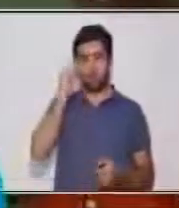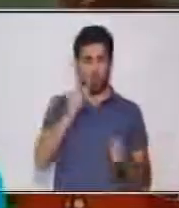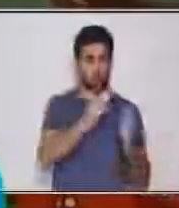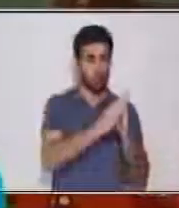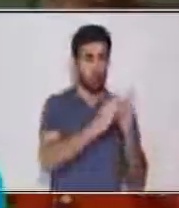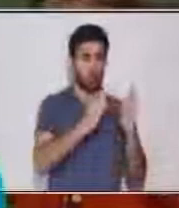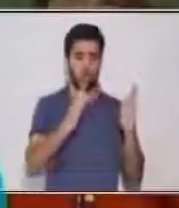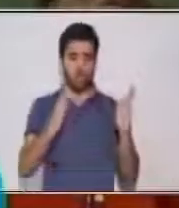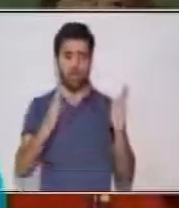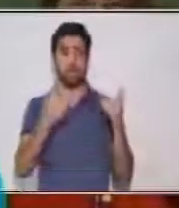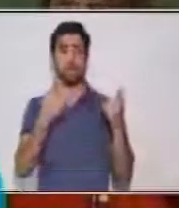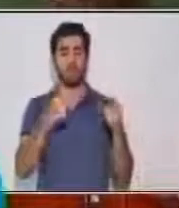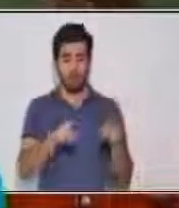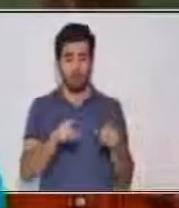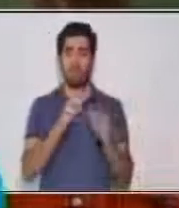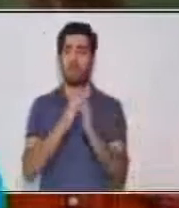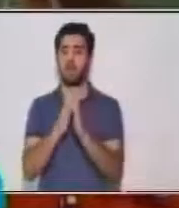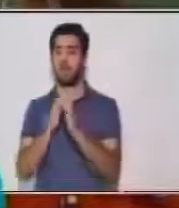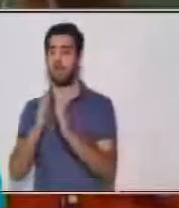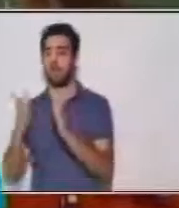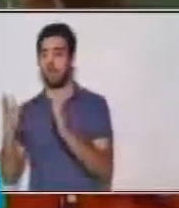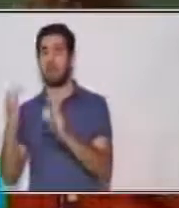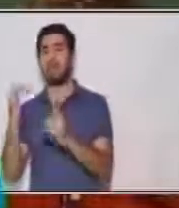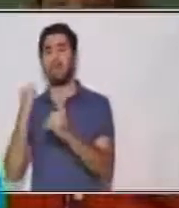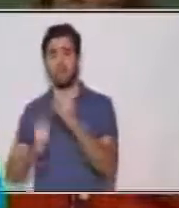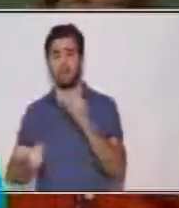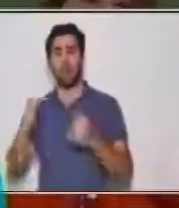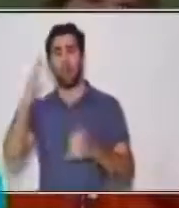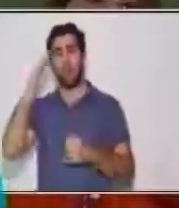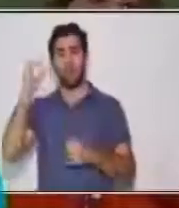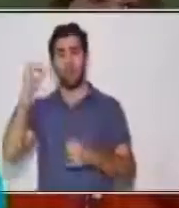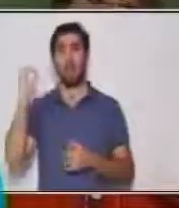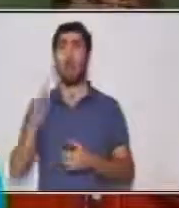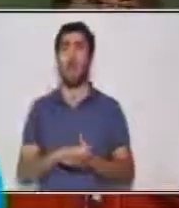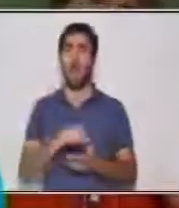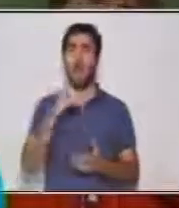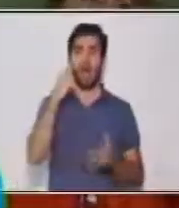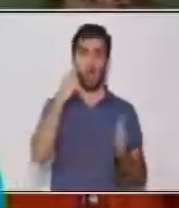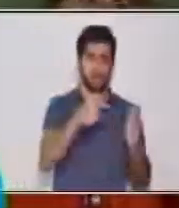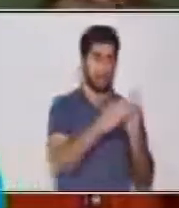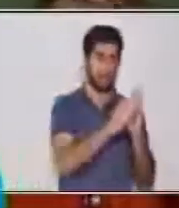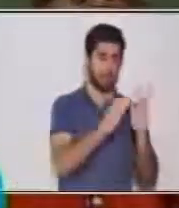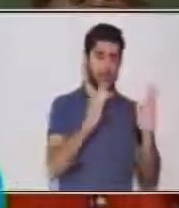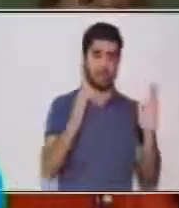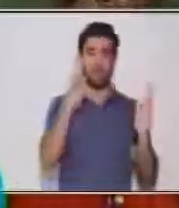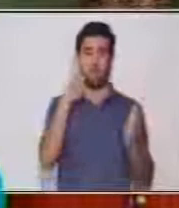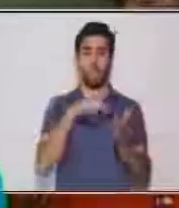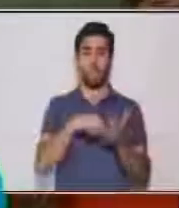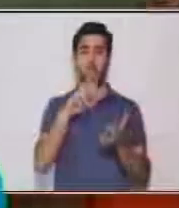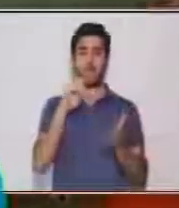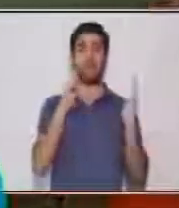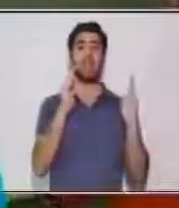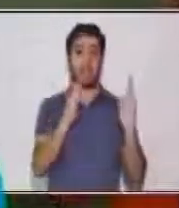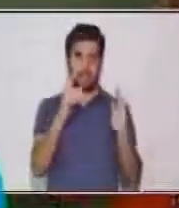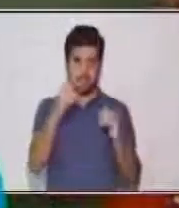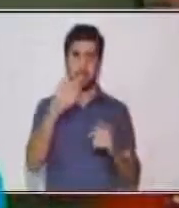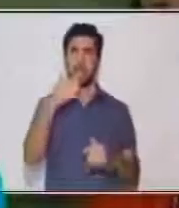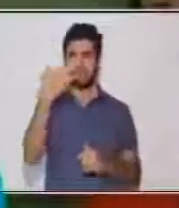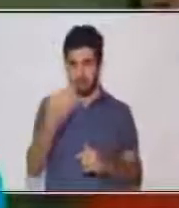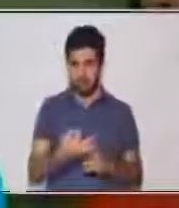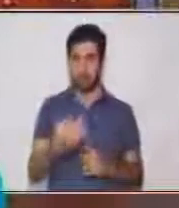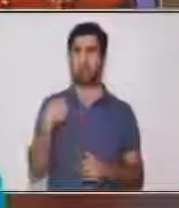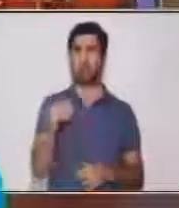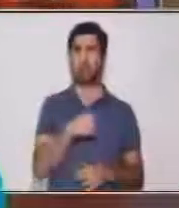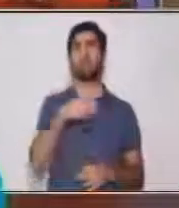ejemplo? Correcto. Si dijeron que estamos en el año 2020, ¿es un hecho? Sí, es un hecho. Pero